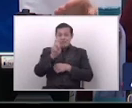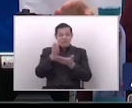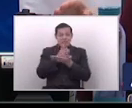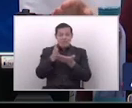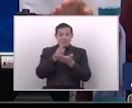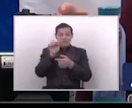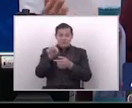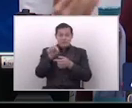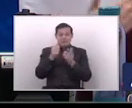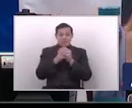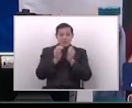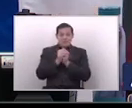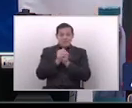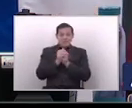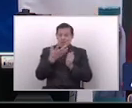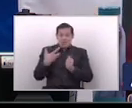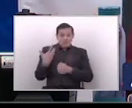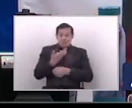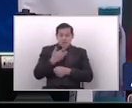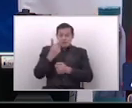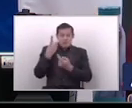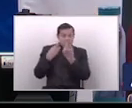respecto del caso, al menos no a nosotros.